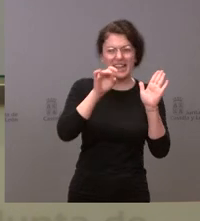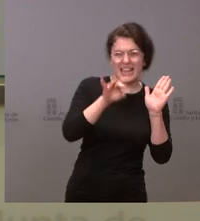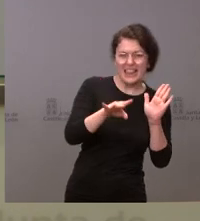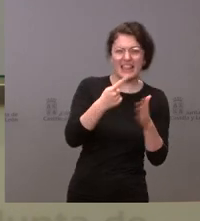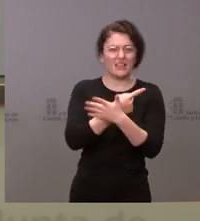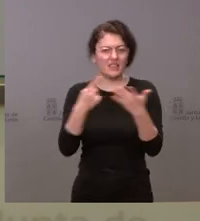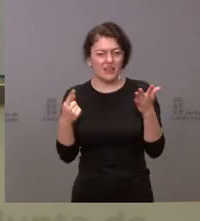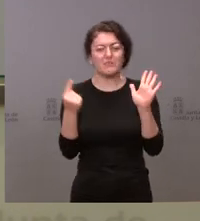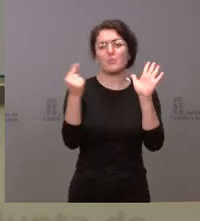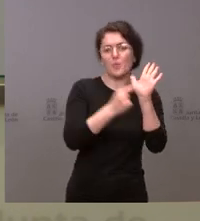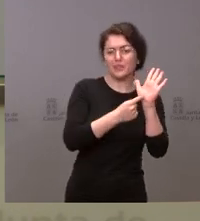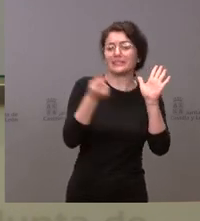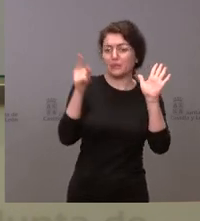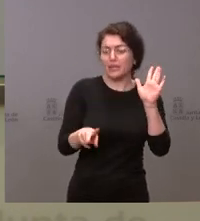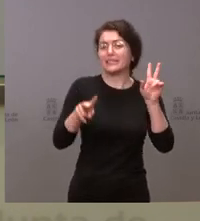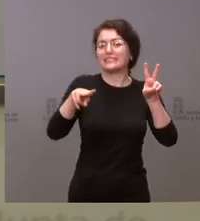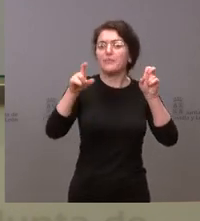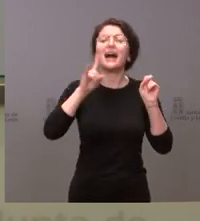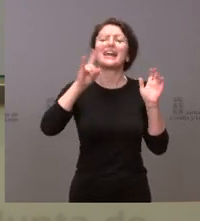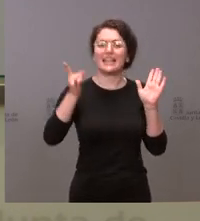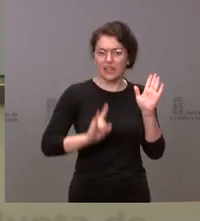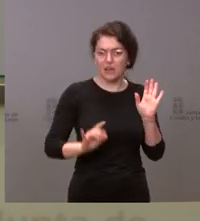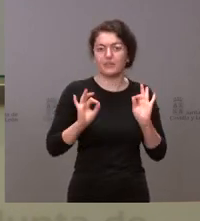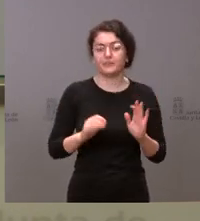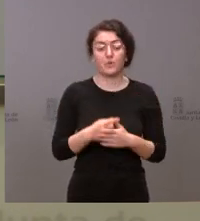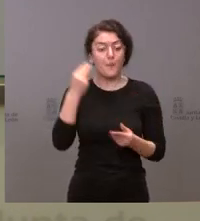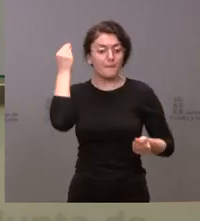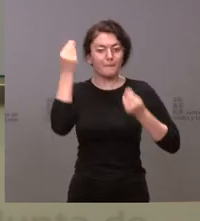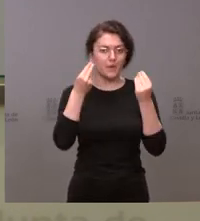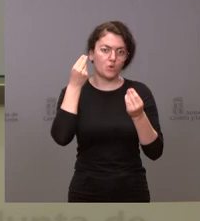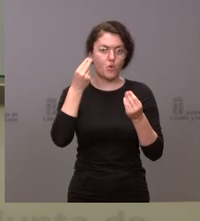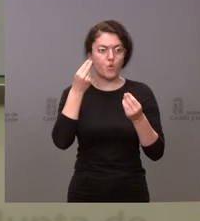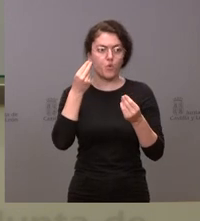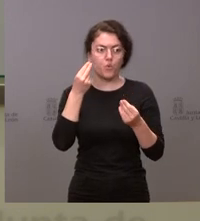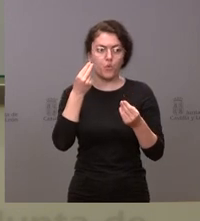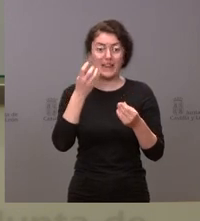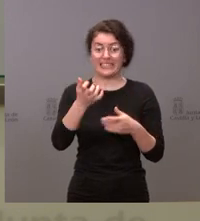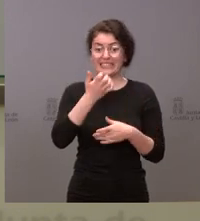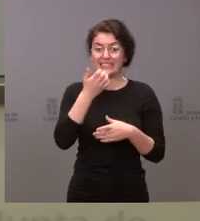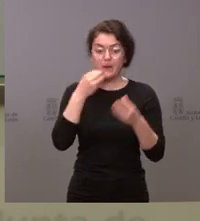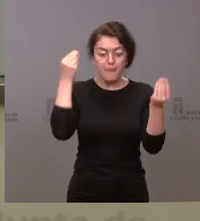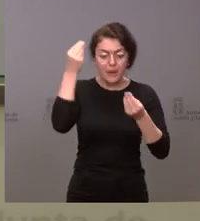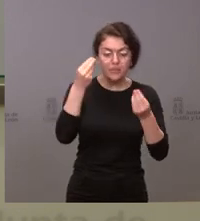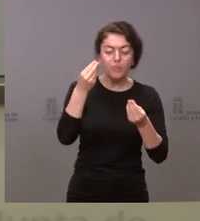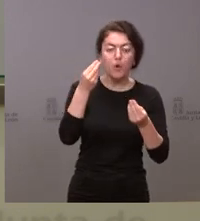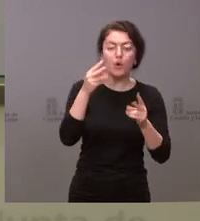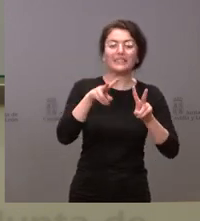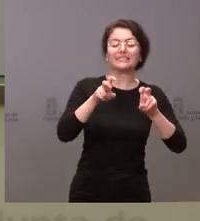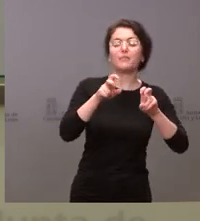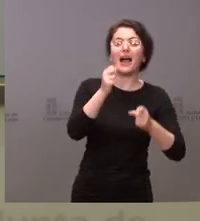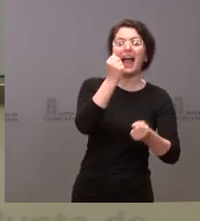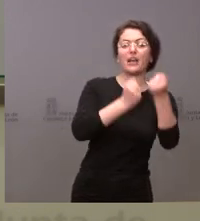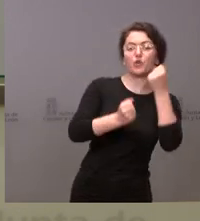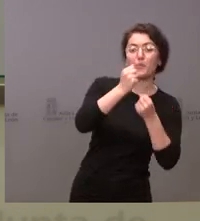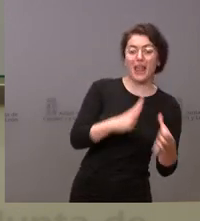efectivamente el asunto de la energía. Yo creo que sería un error que vincularamos solo los problemas económicos al problema de Ucrania, por